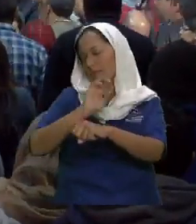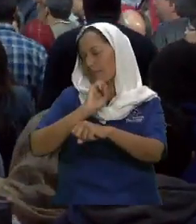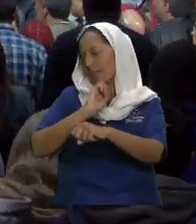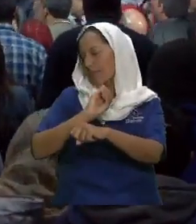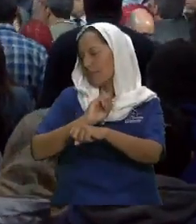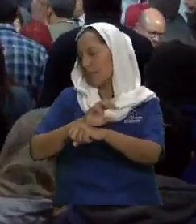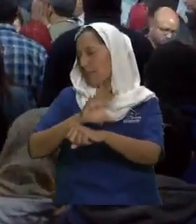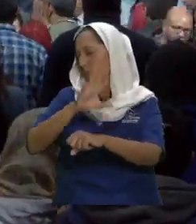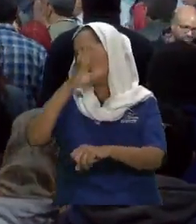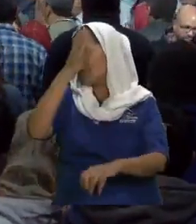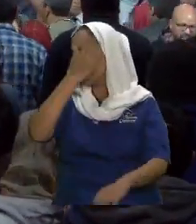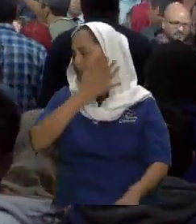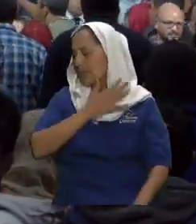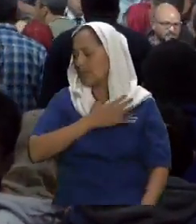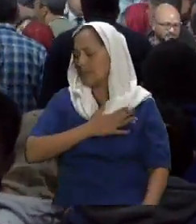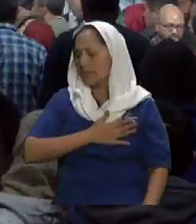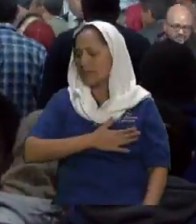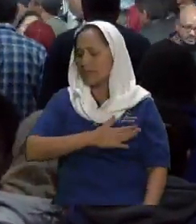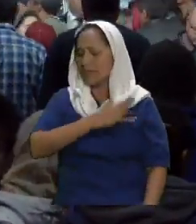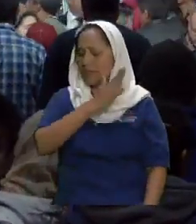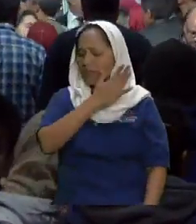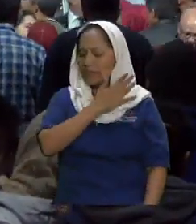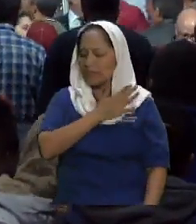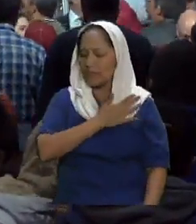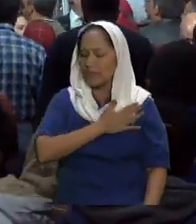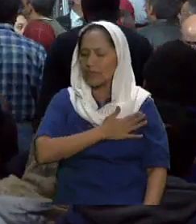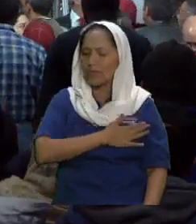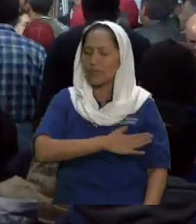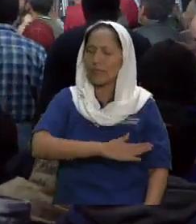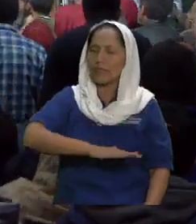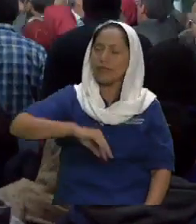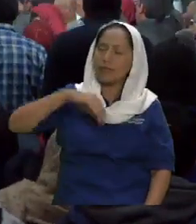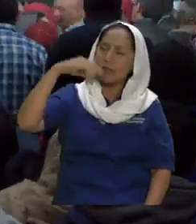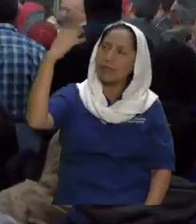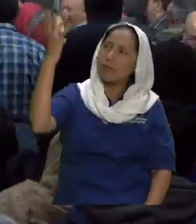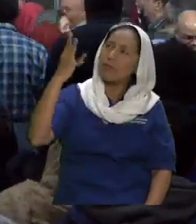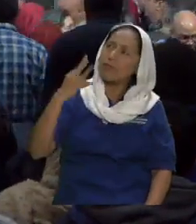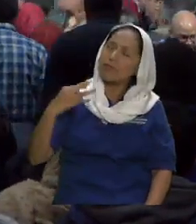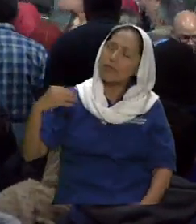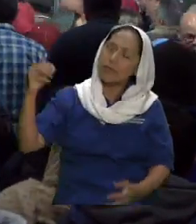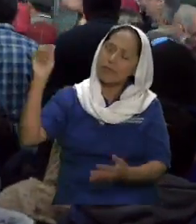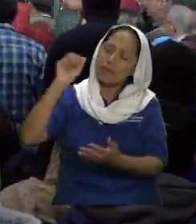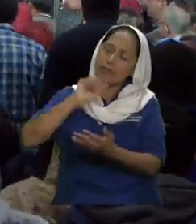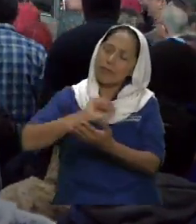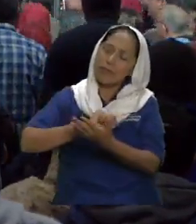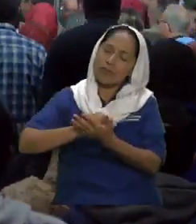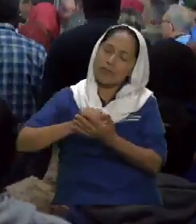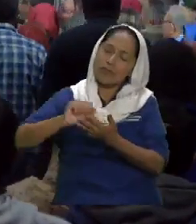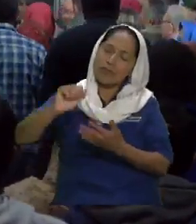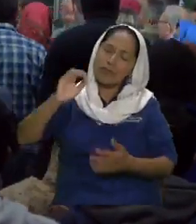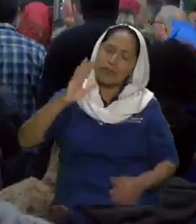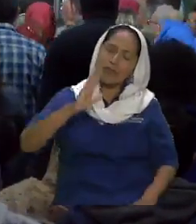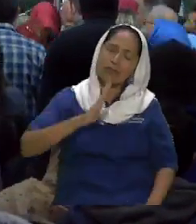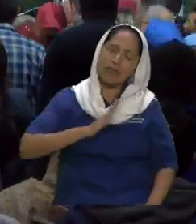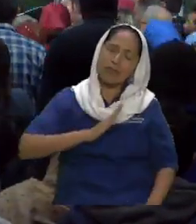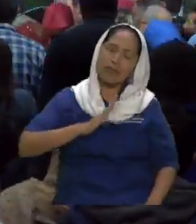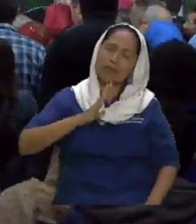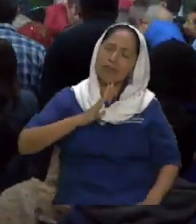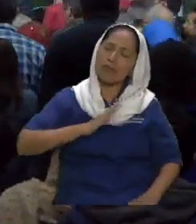y consolador tú tónde tú tú